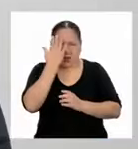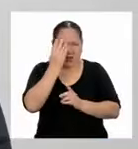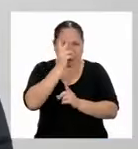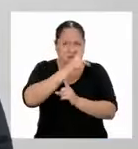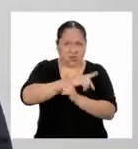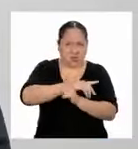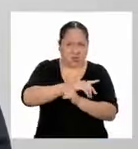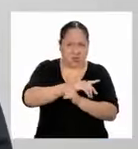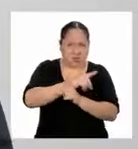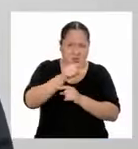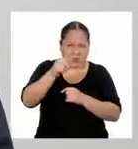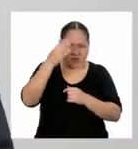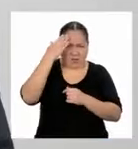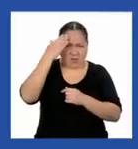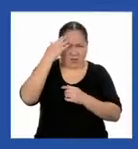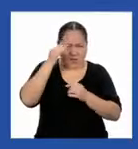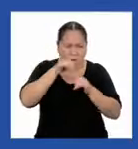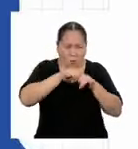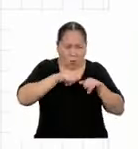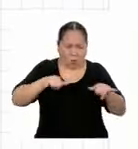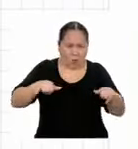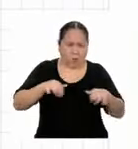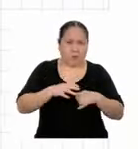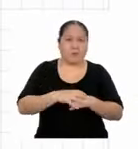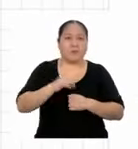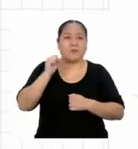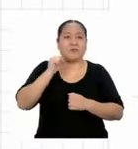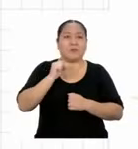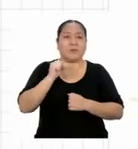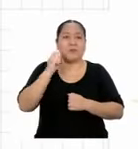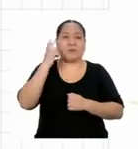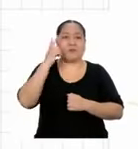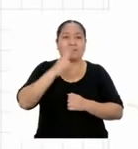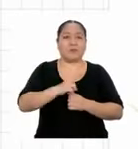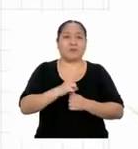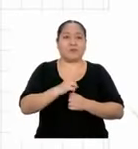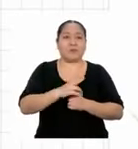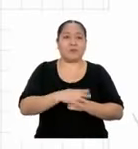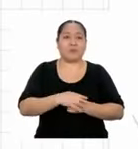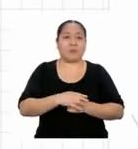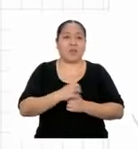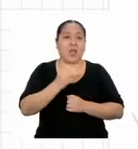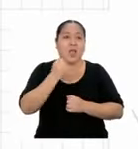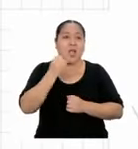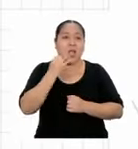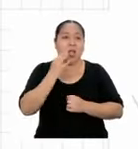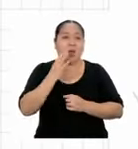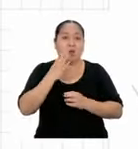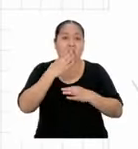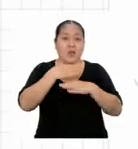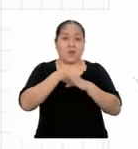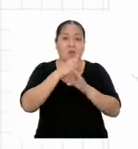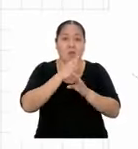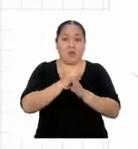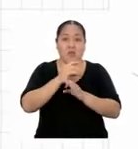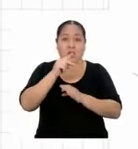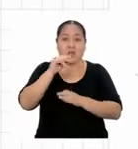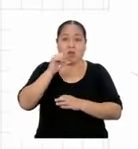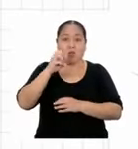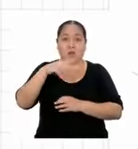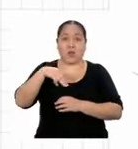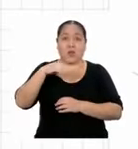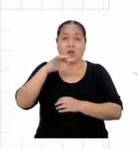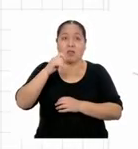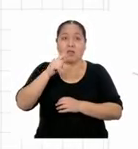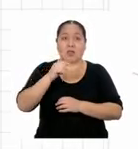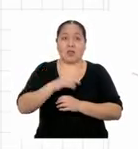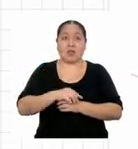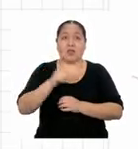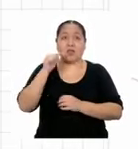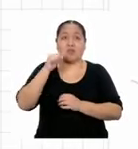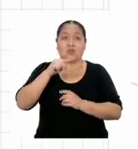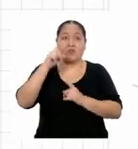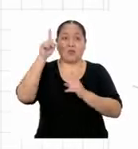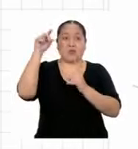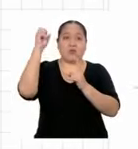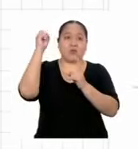Mira nuevamente esta imagen. ¿Ves alguna figura geométrica? No. Solo veo la sombra y una especie de L.